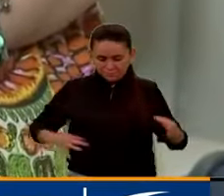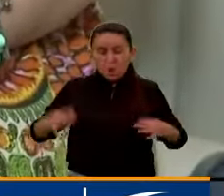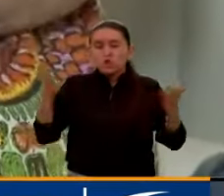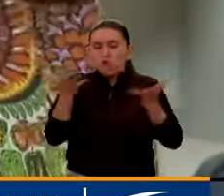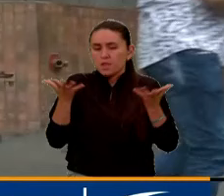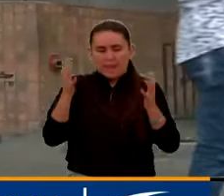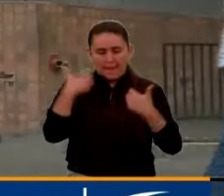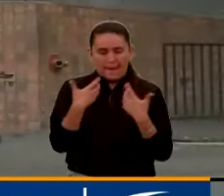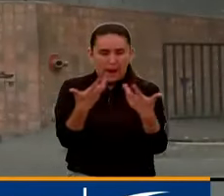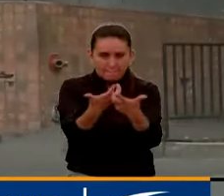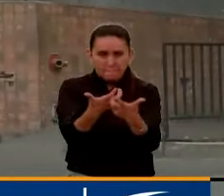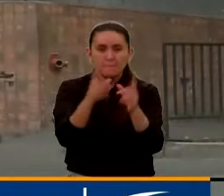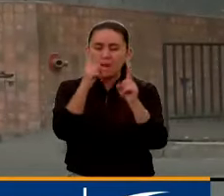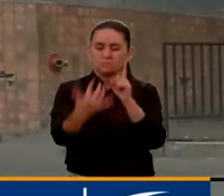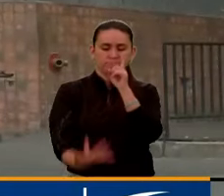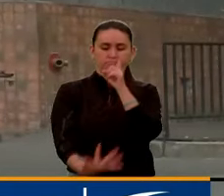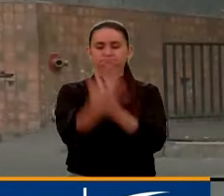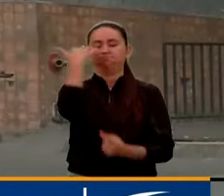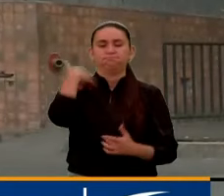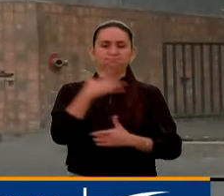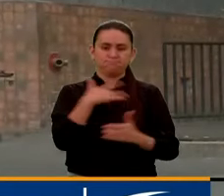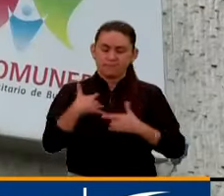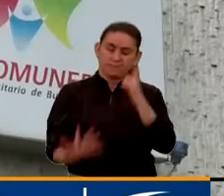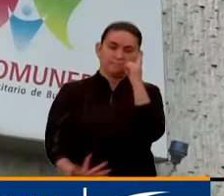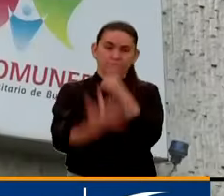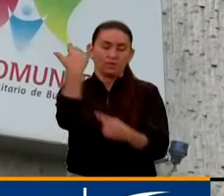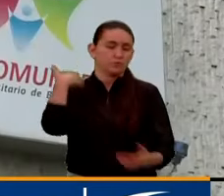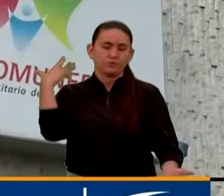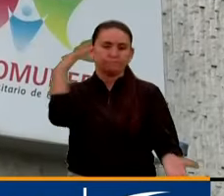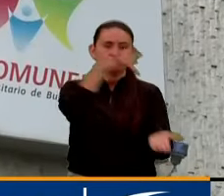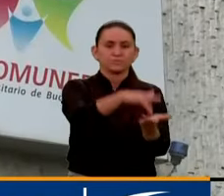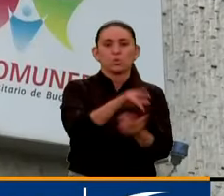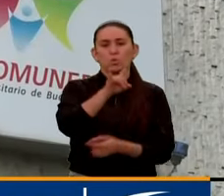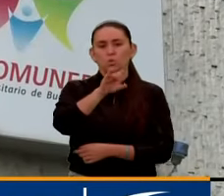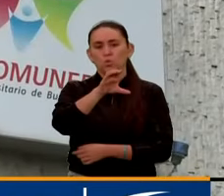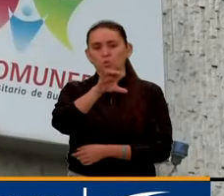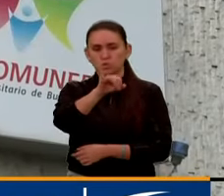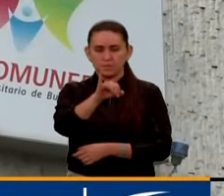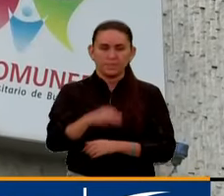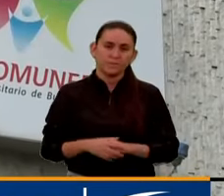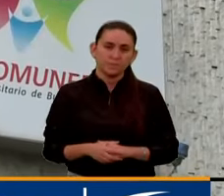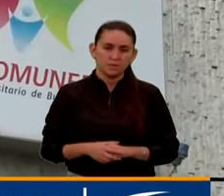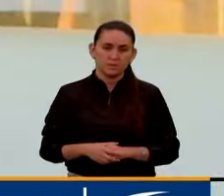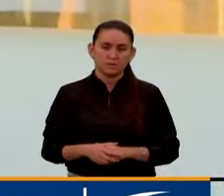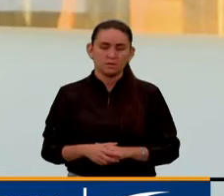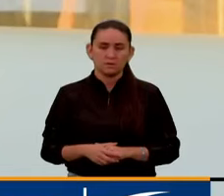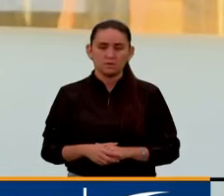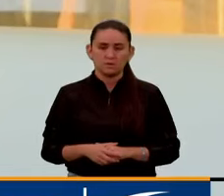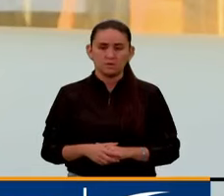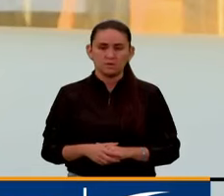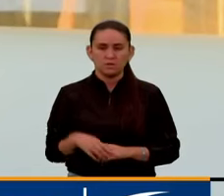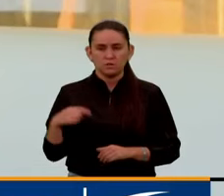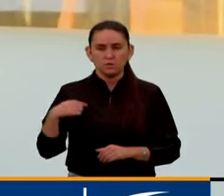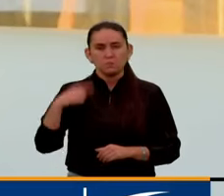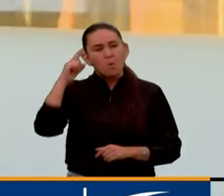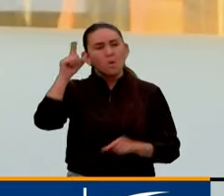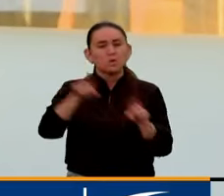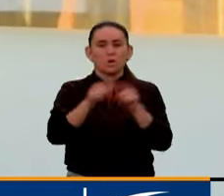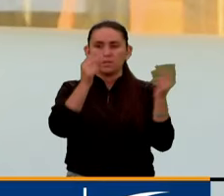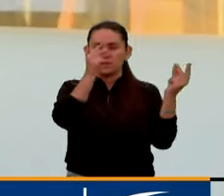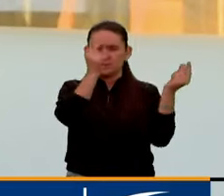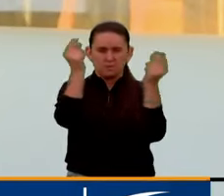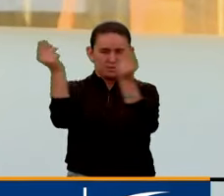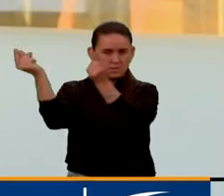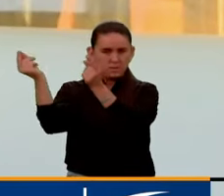afectó su salud, tanto que terminó en una unidad de cuidados intensivos. Me acuerdo de cosas como Flash porque me la